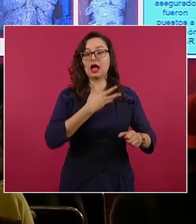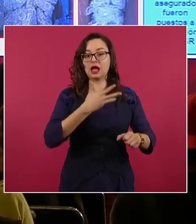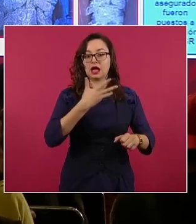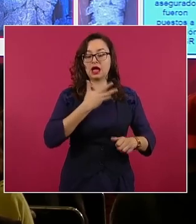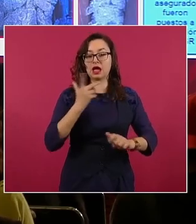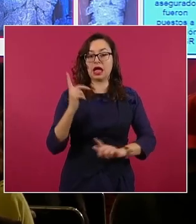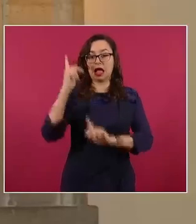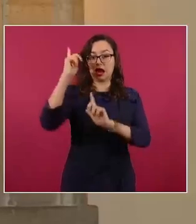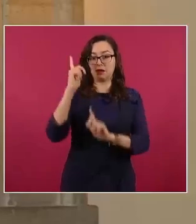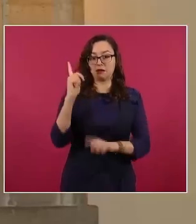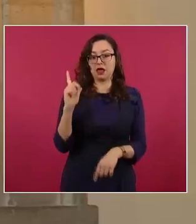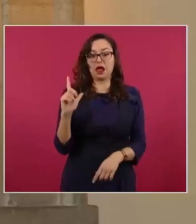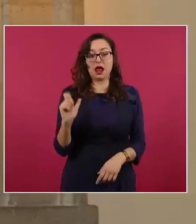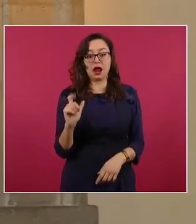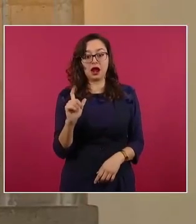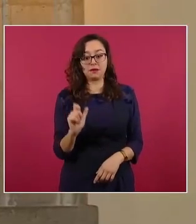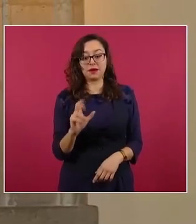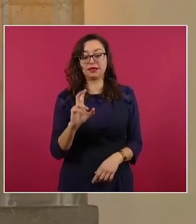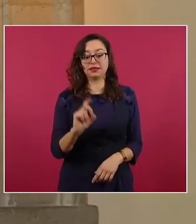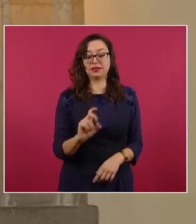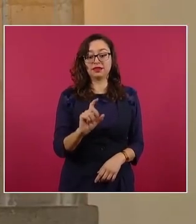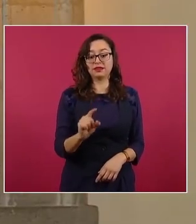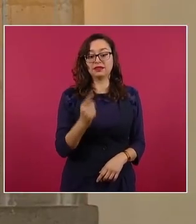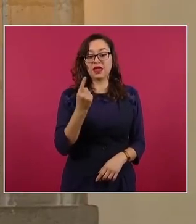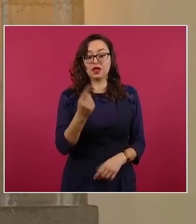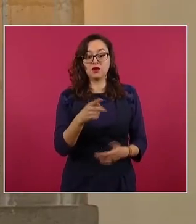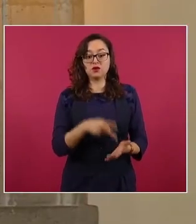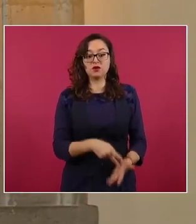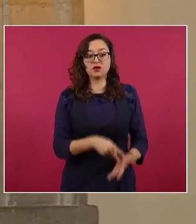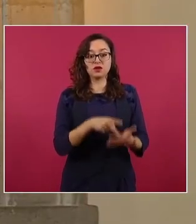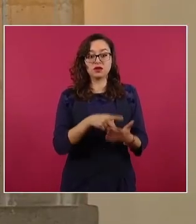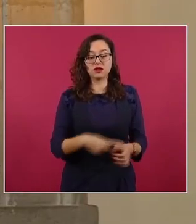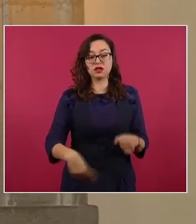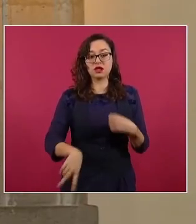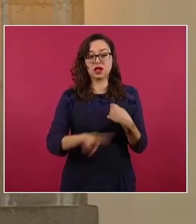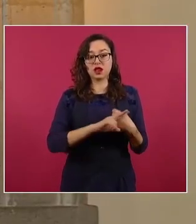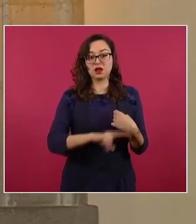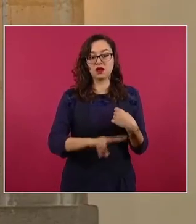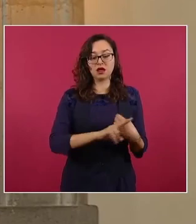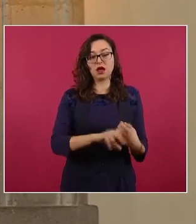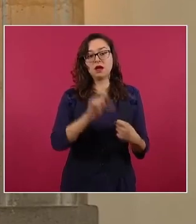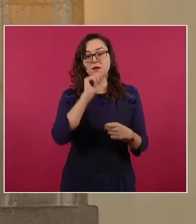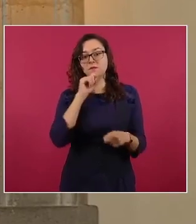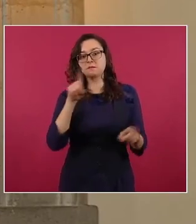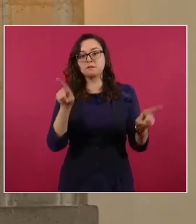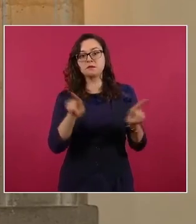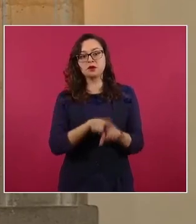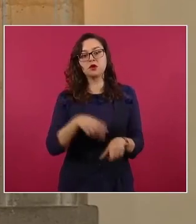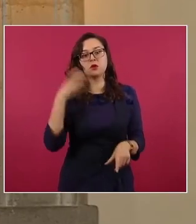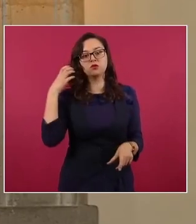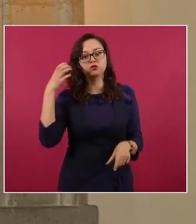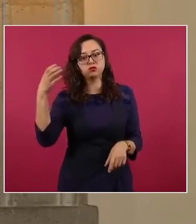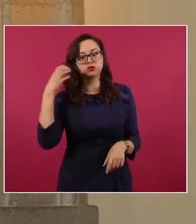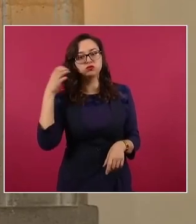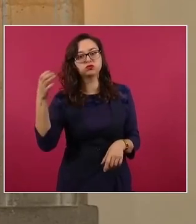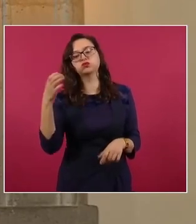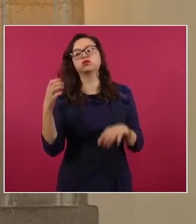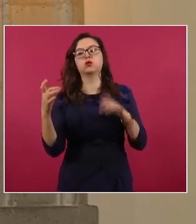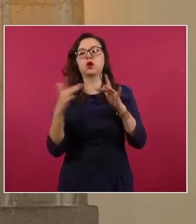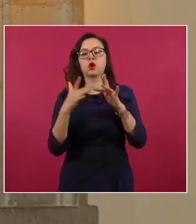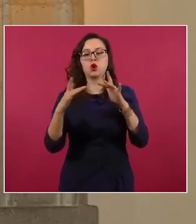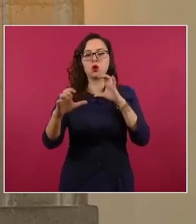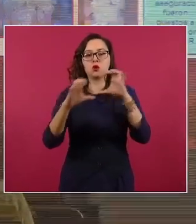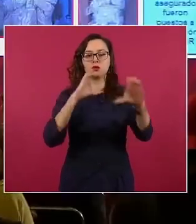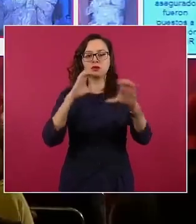31.7 kilogramos de cristal, así como diferentes equipos de comunicación, los cuales fueron puestos a